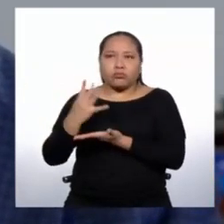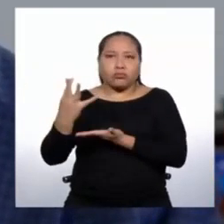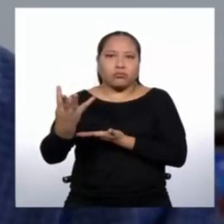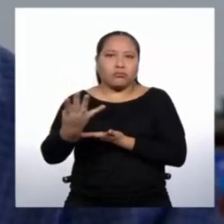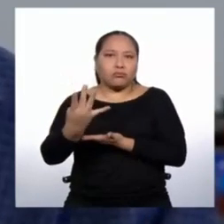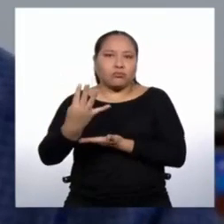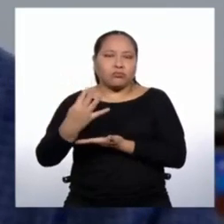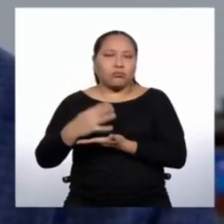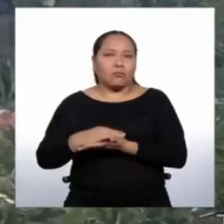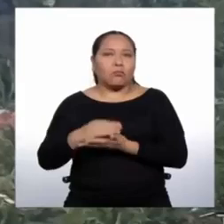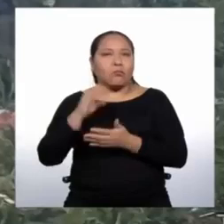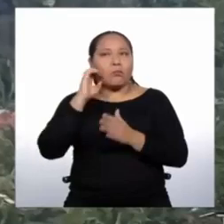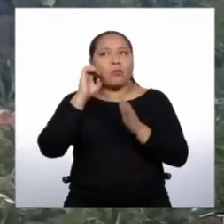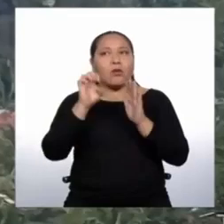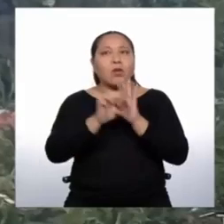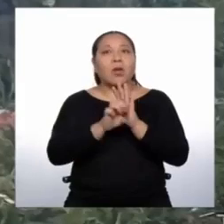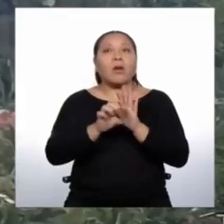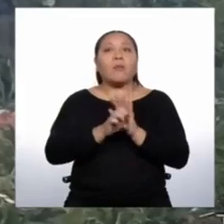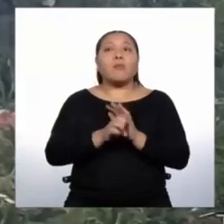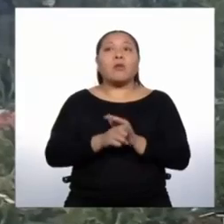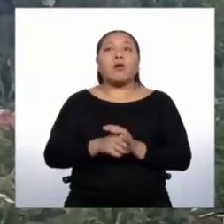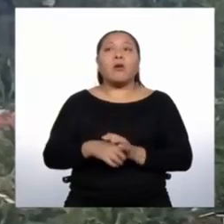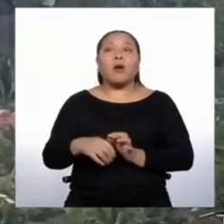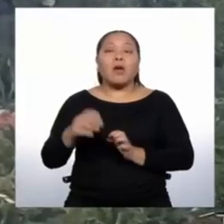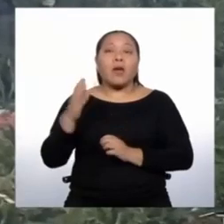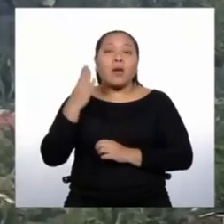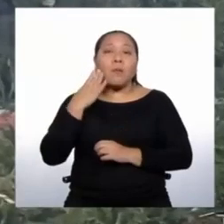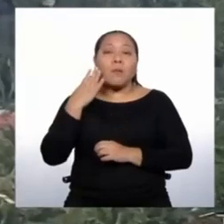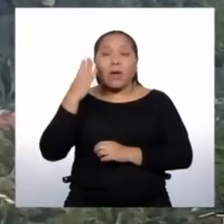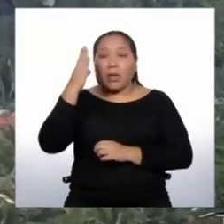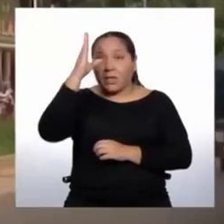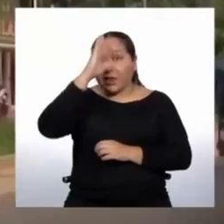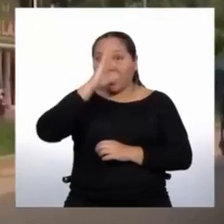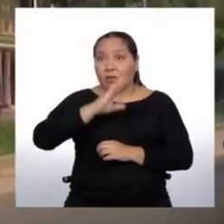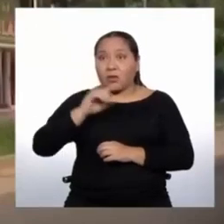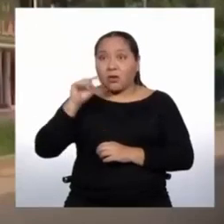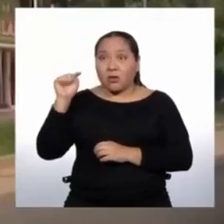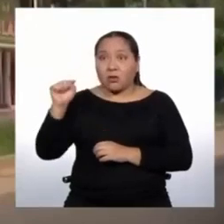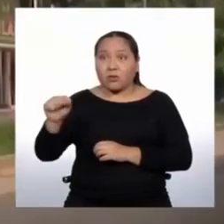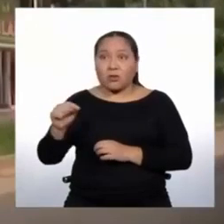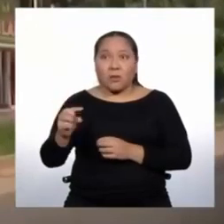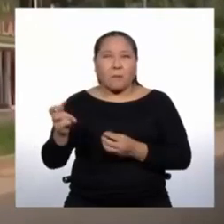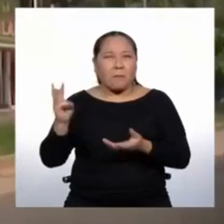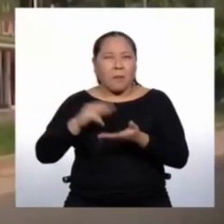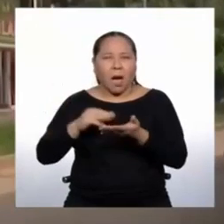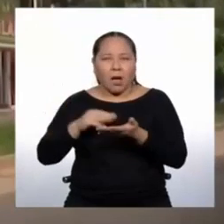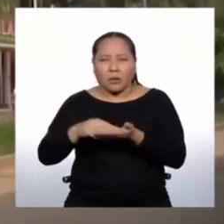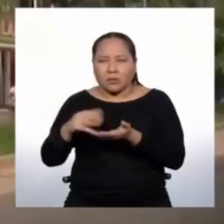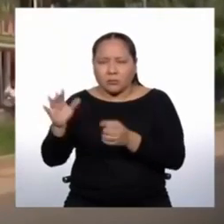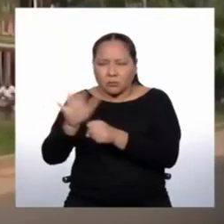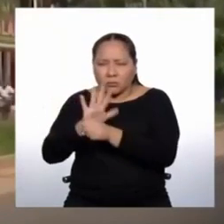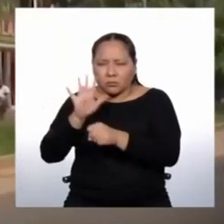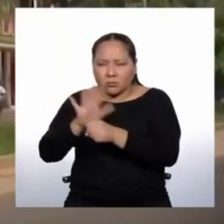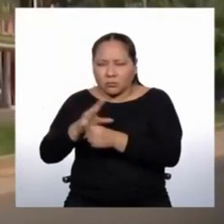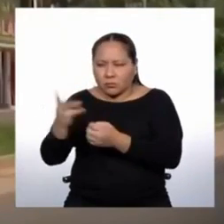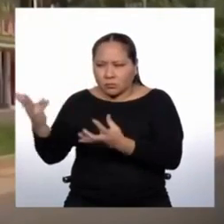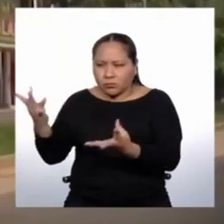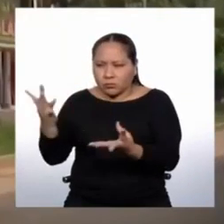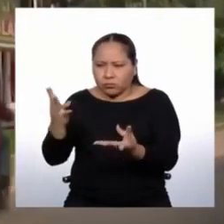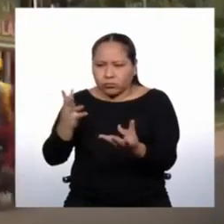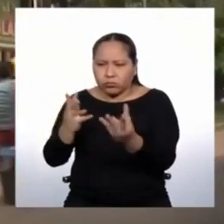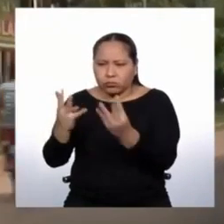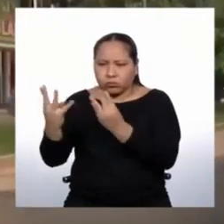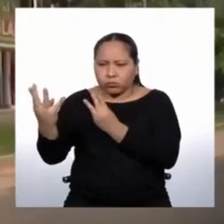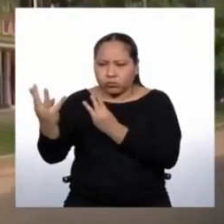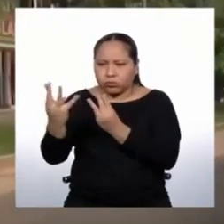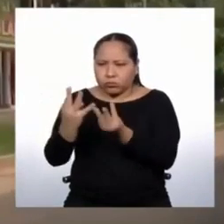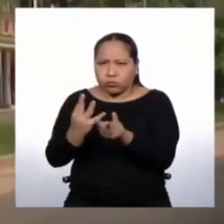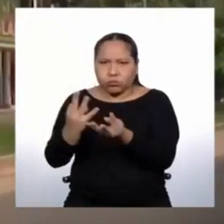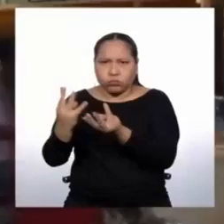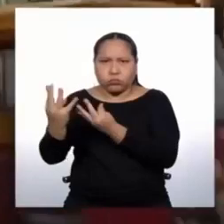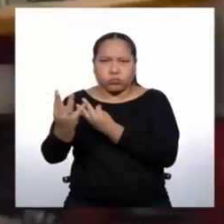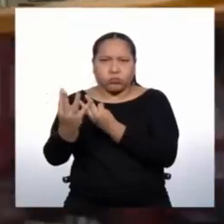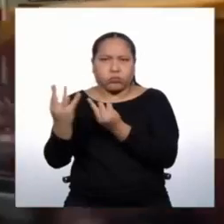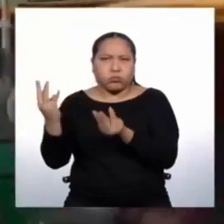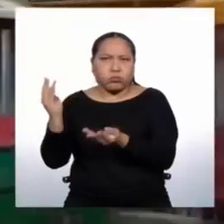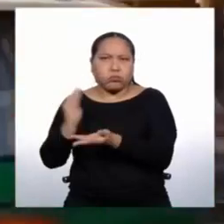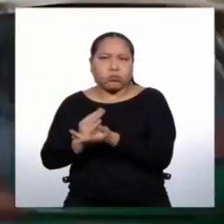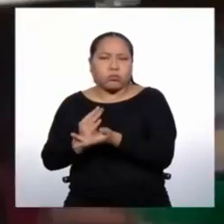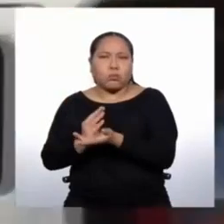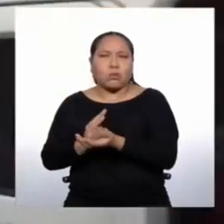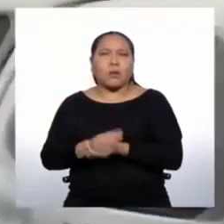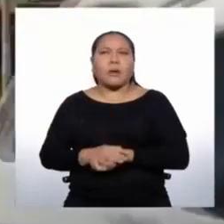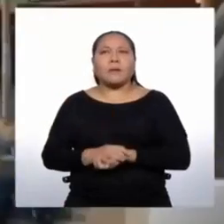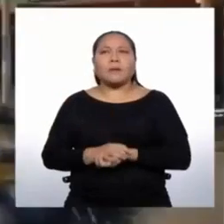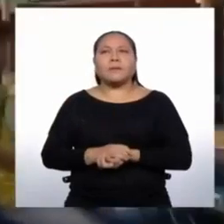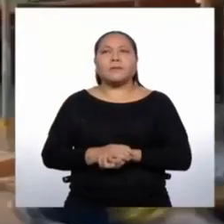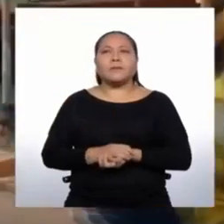sorprendentemente que Madre de Dios, en términos relativos, era la que más población había ganado en este proceso de migración interna